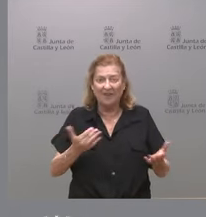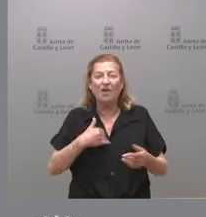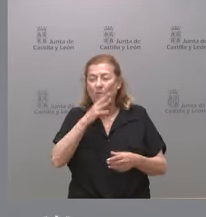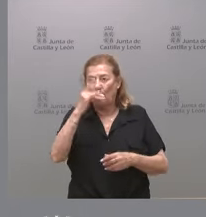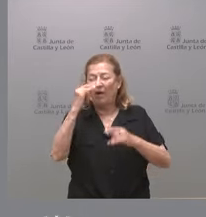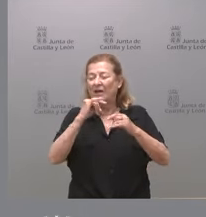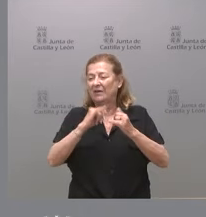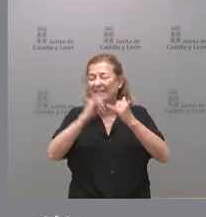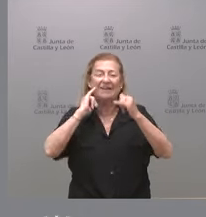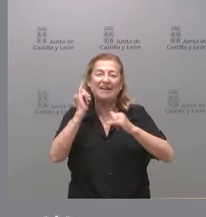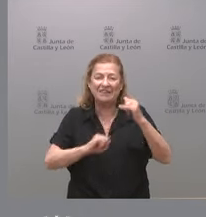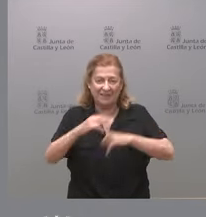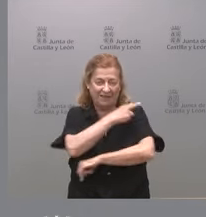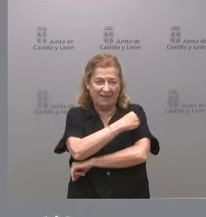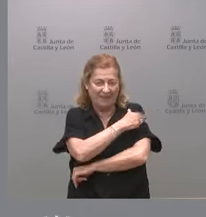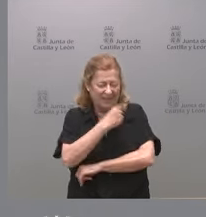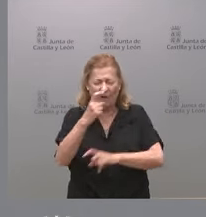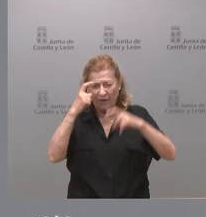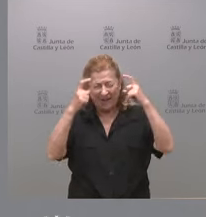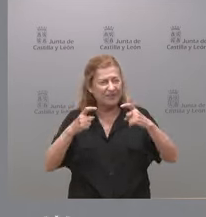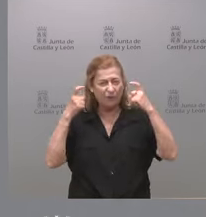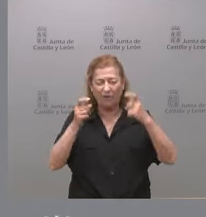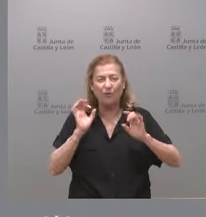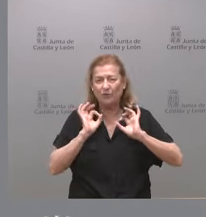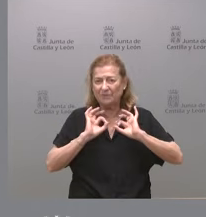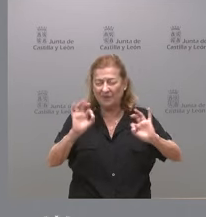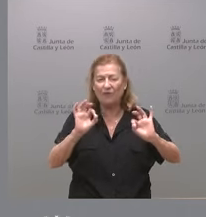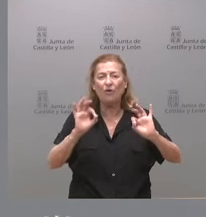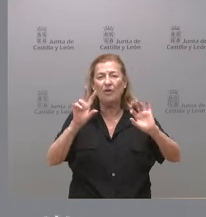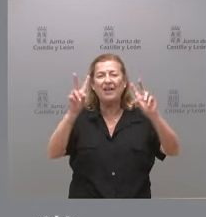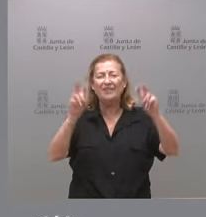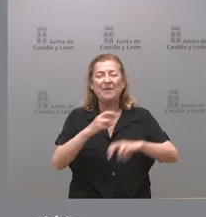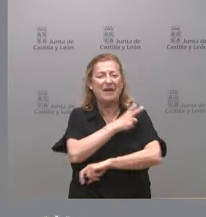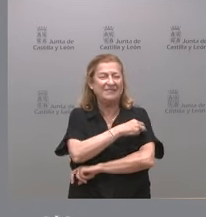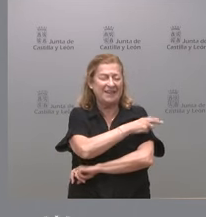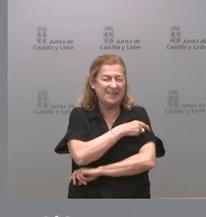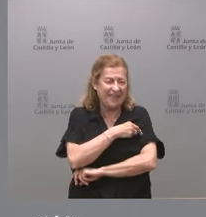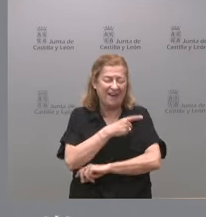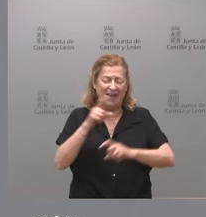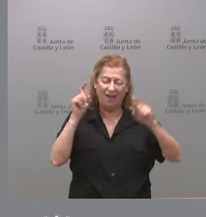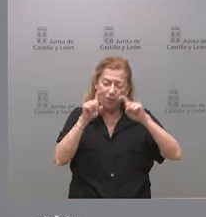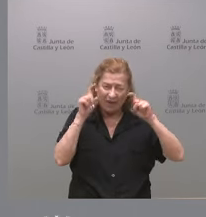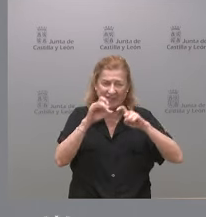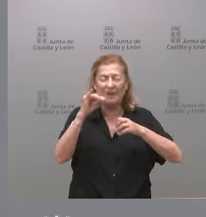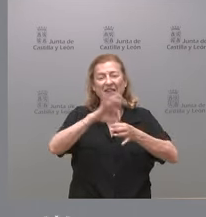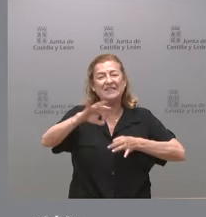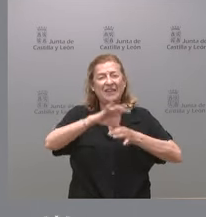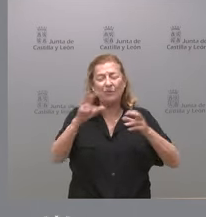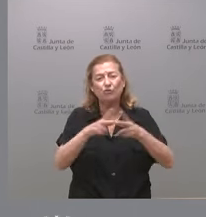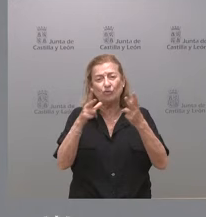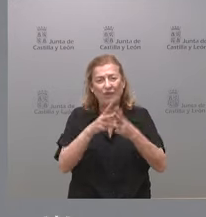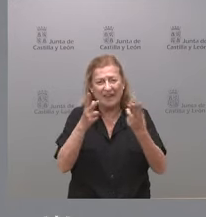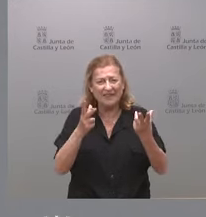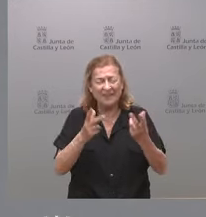crisis sanitaria hemos tenido que hacer un esfuerzo muy específico en materia sanitaria educativo y de servicios sociales